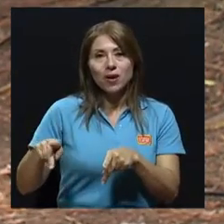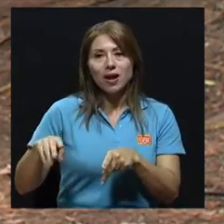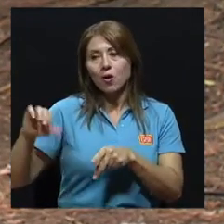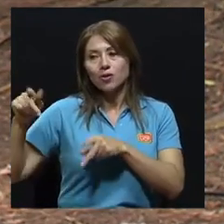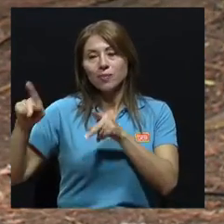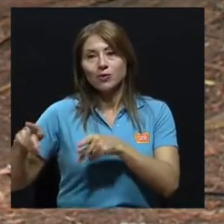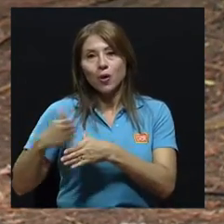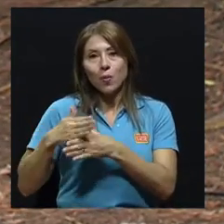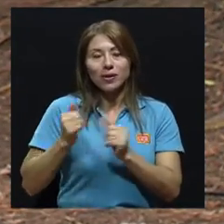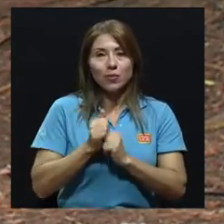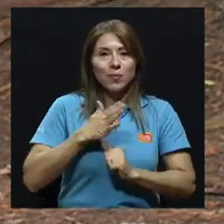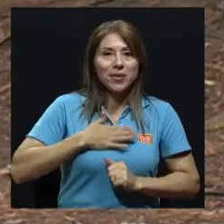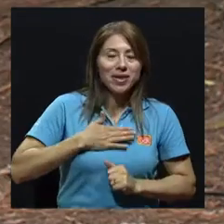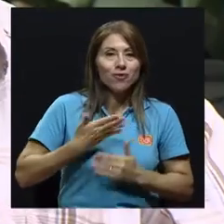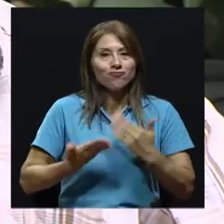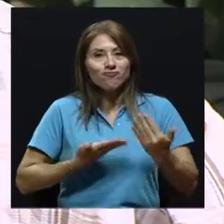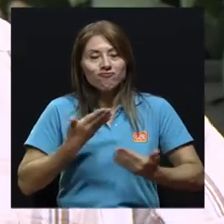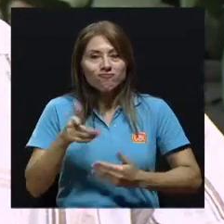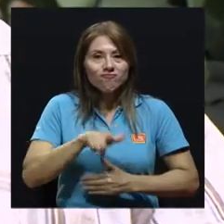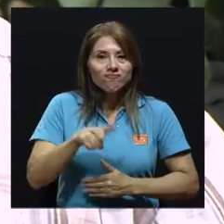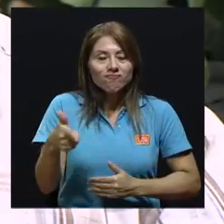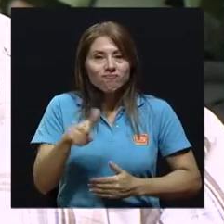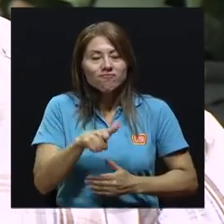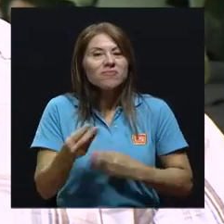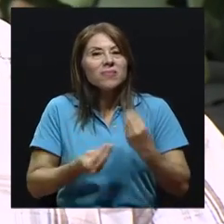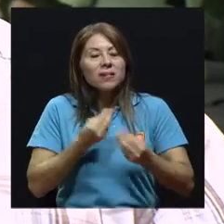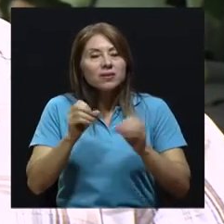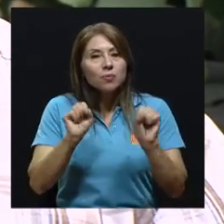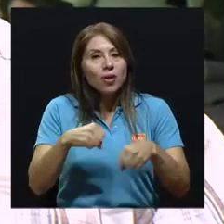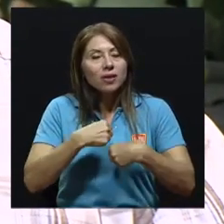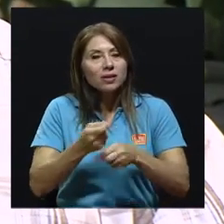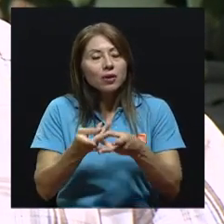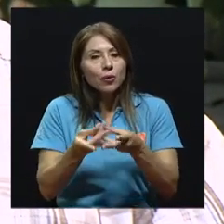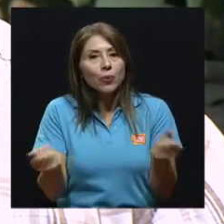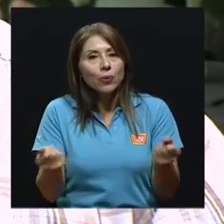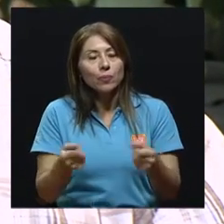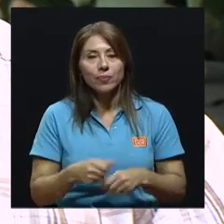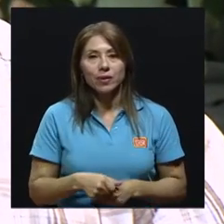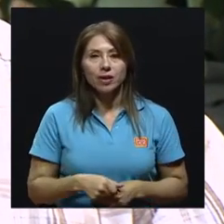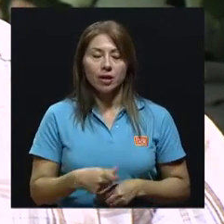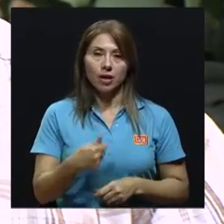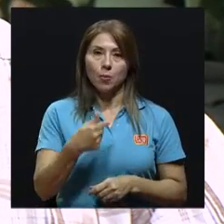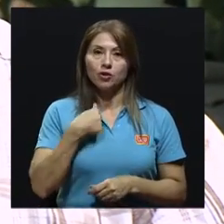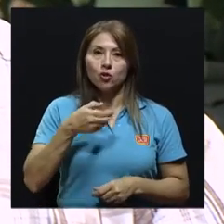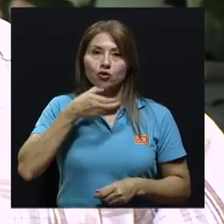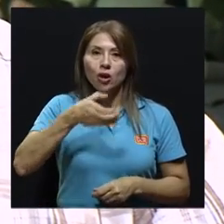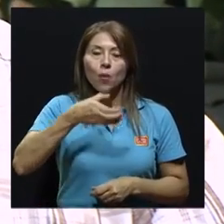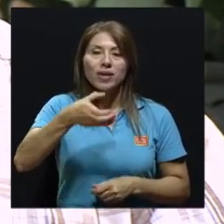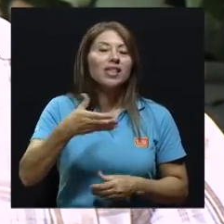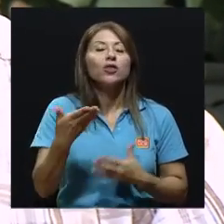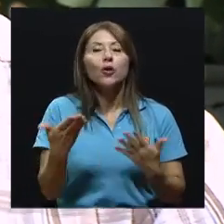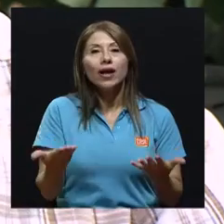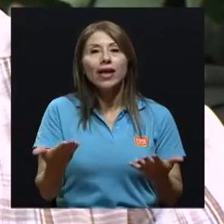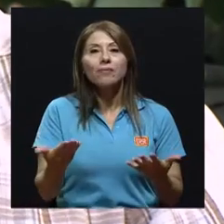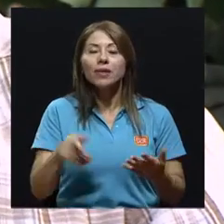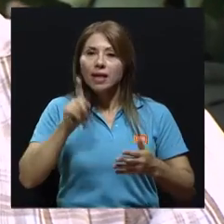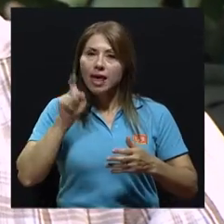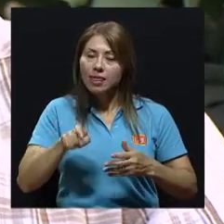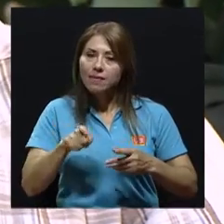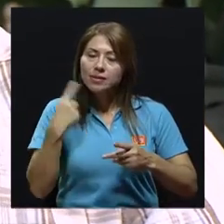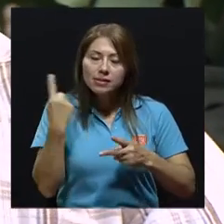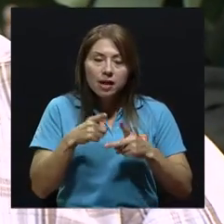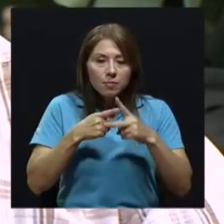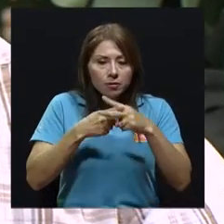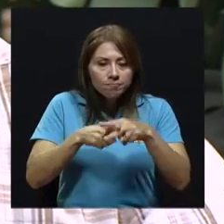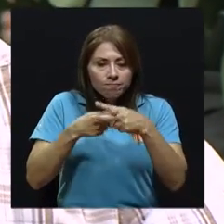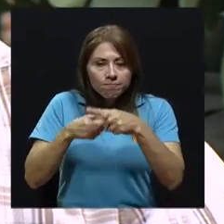¿qué otras medidas se pueden aplicar Félix? Bueno, yo básicamente lo que más recomiendo es el mantenimiento del vehículo a